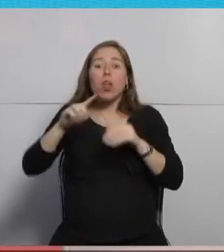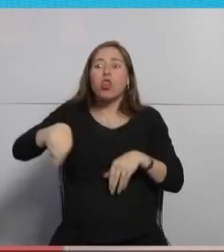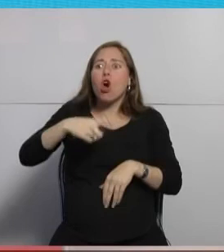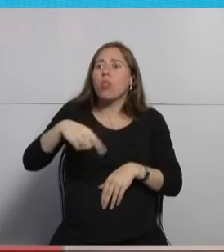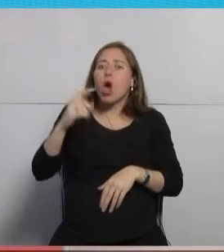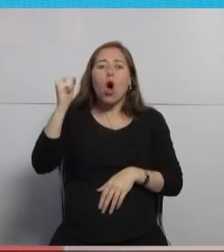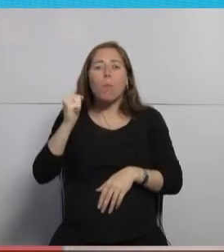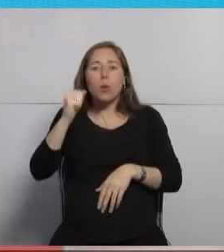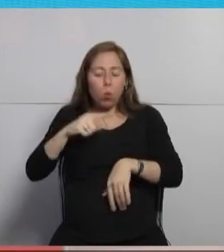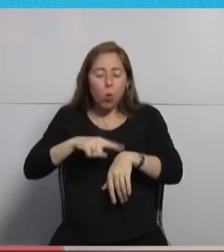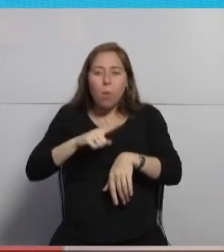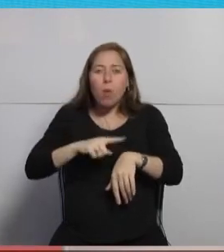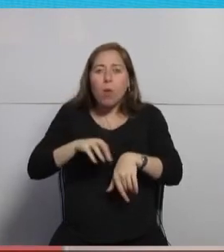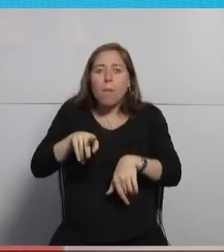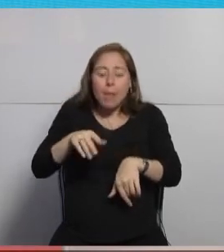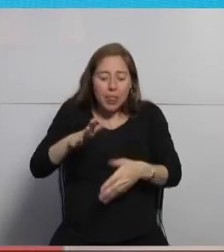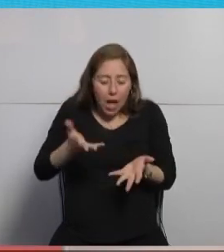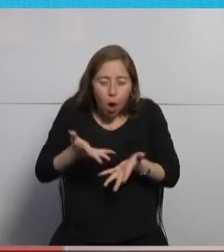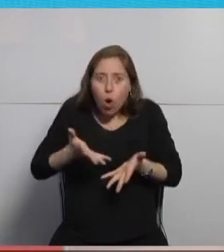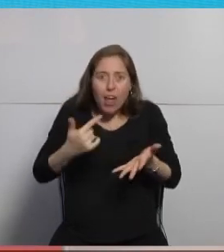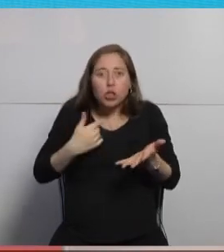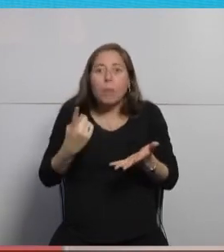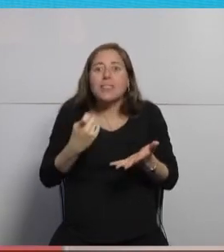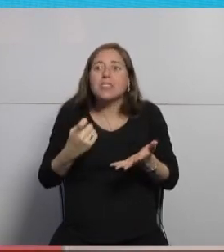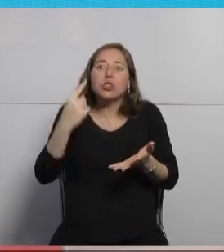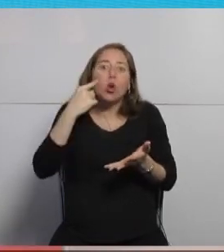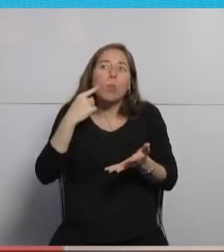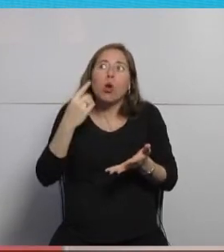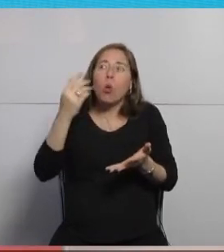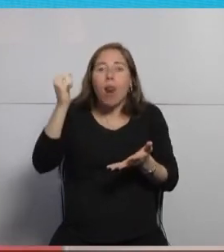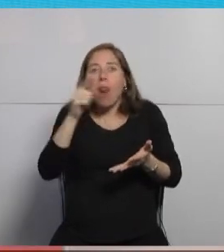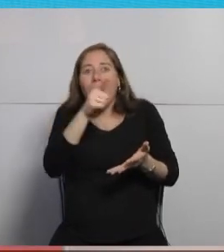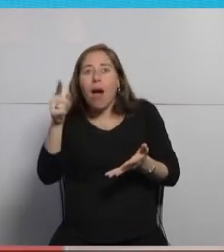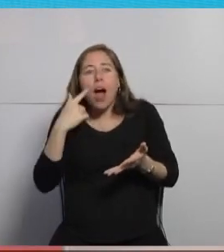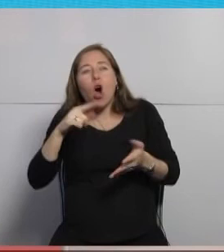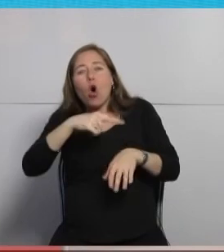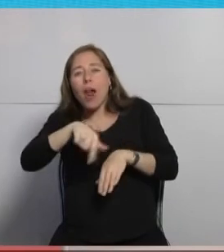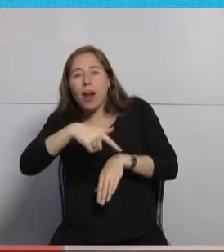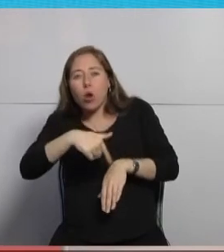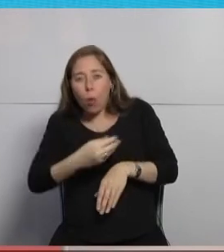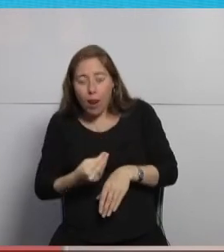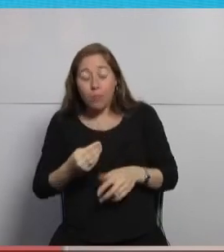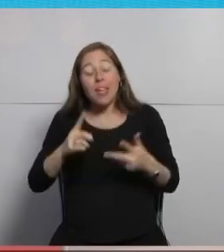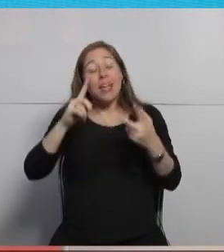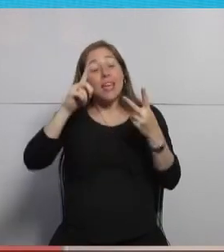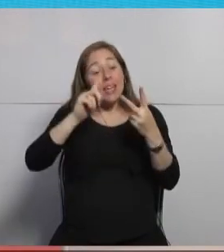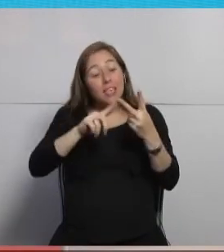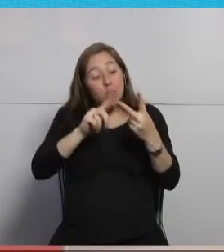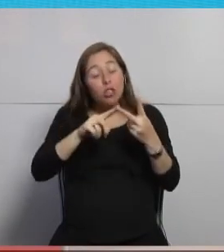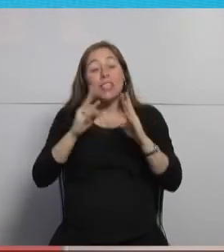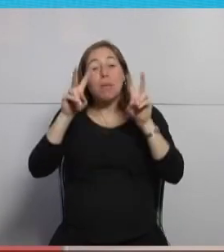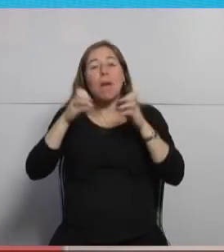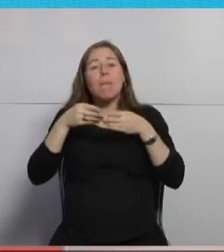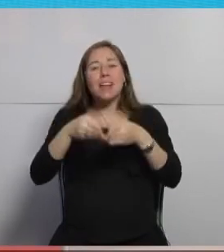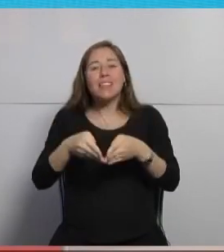los ómnibus poder consultar las líneas y las paradas de ómnibus y el servicio de playas es saber el estado de las playas el